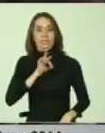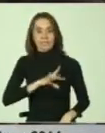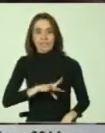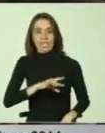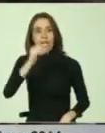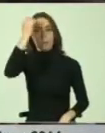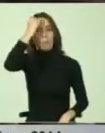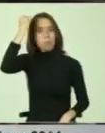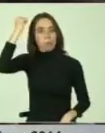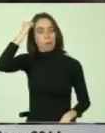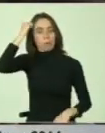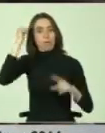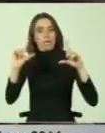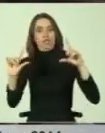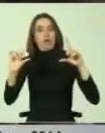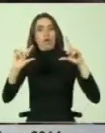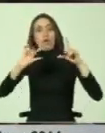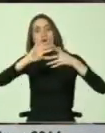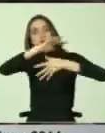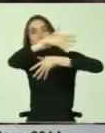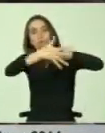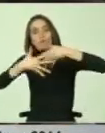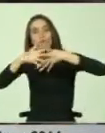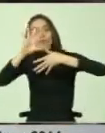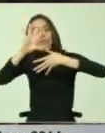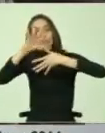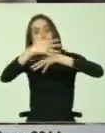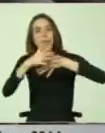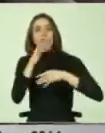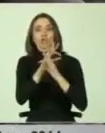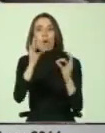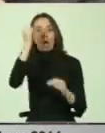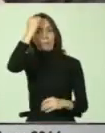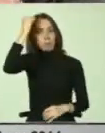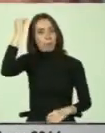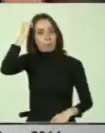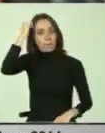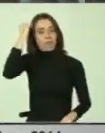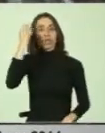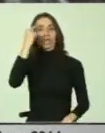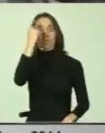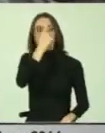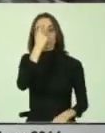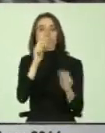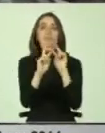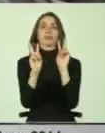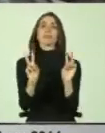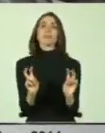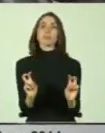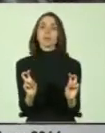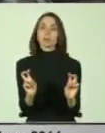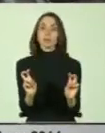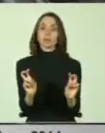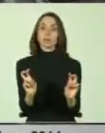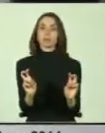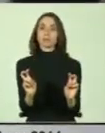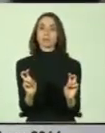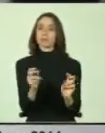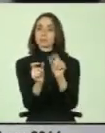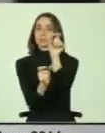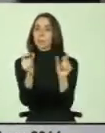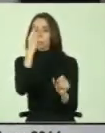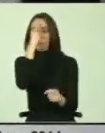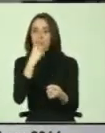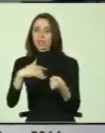bomberos en toda Sudamérica porque vuelvo a insistir no hay ningún cuerpo bombero que esté pensando en el tema de las